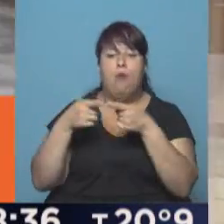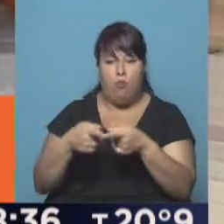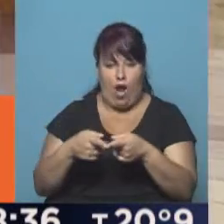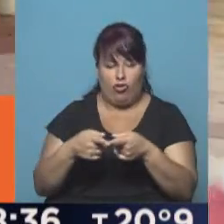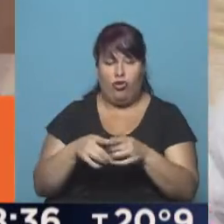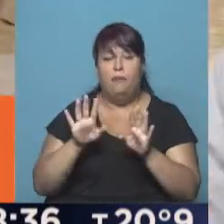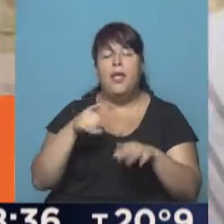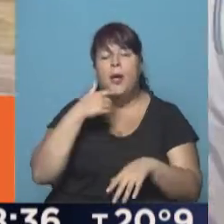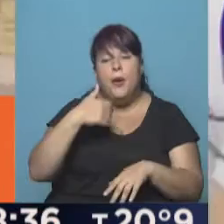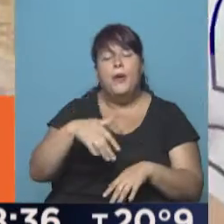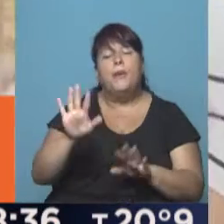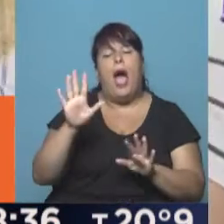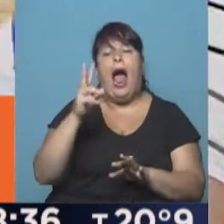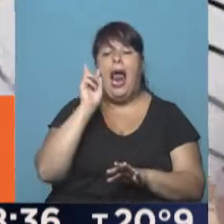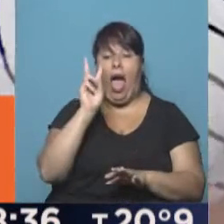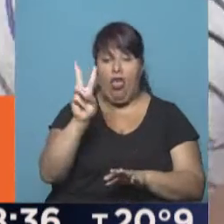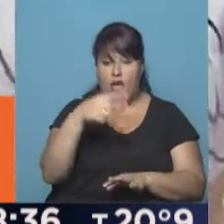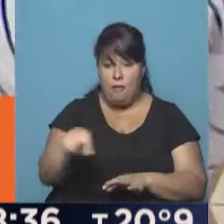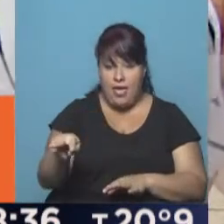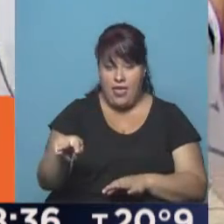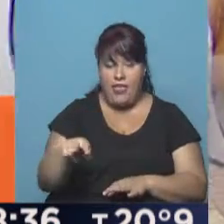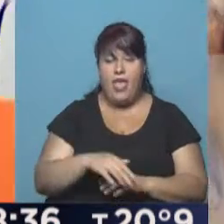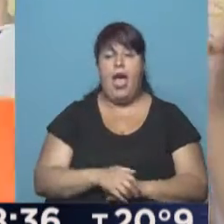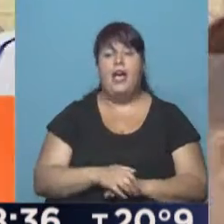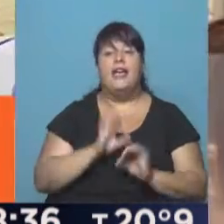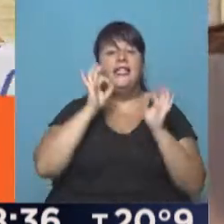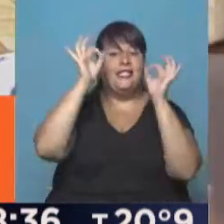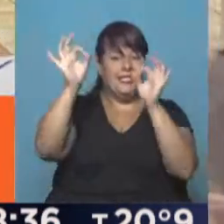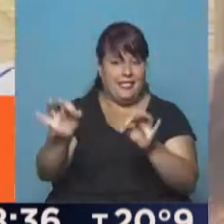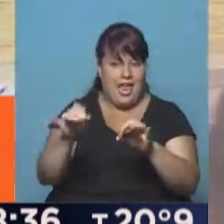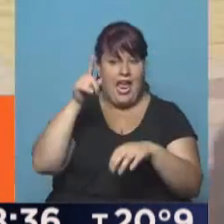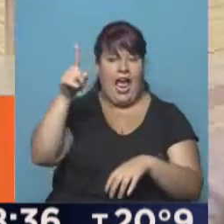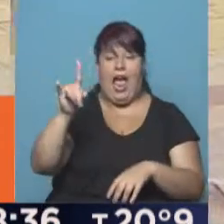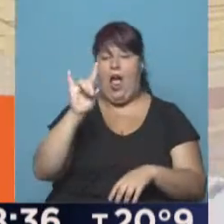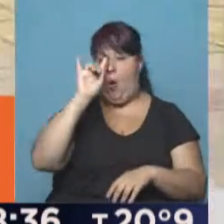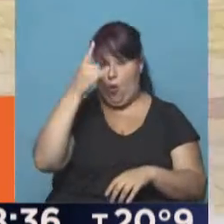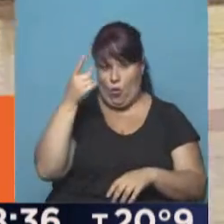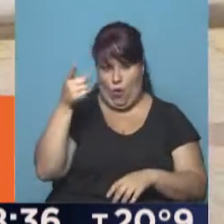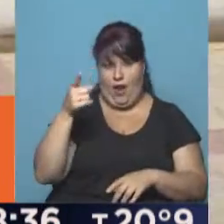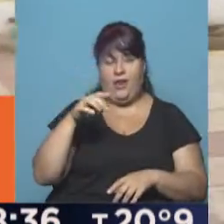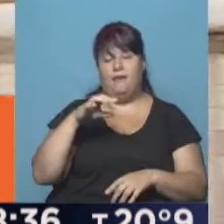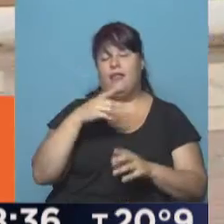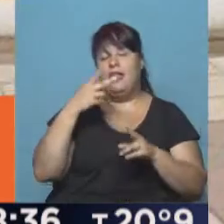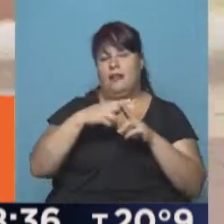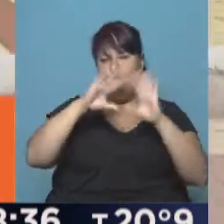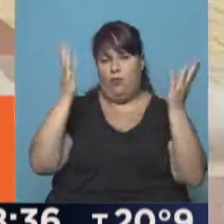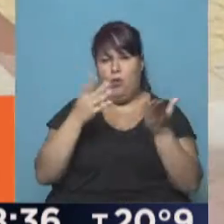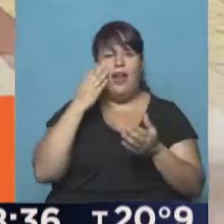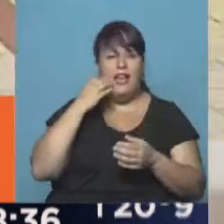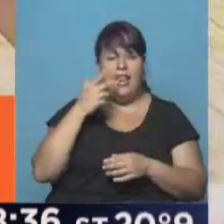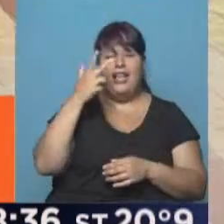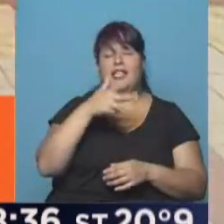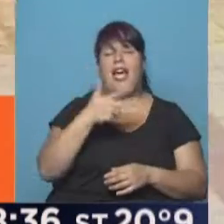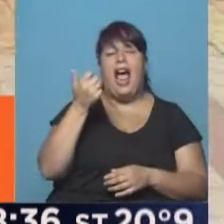Está previsto que a las 14.30 arriben justamente al Collection Resort and Spa Hyatt